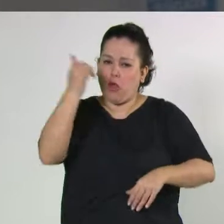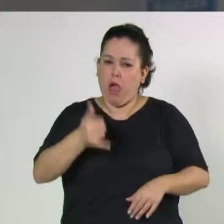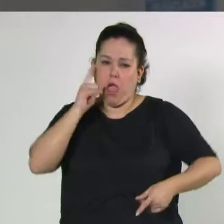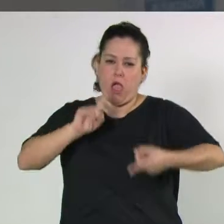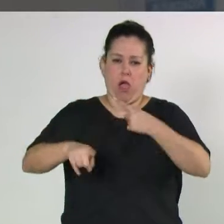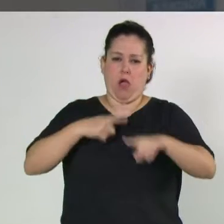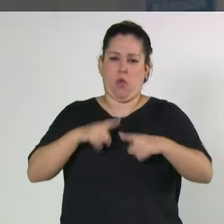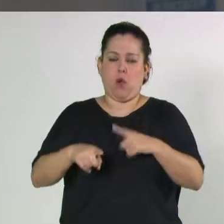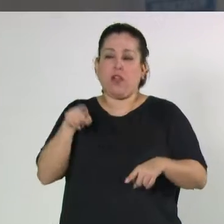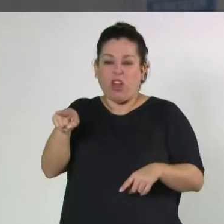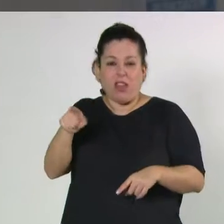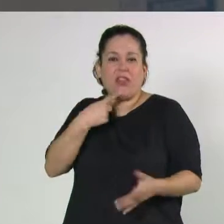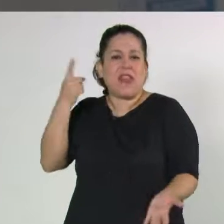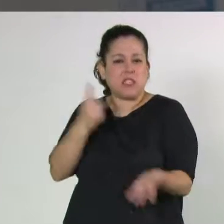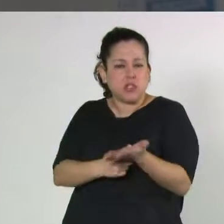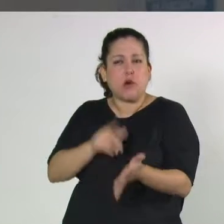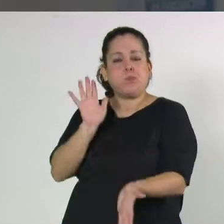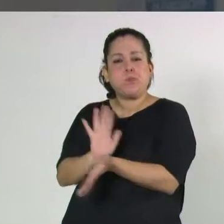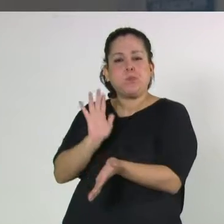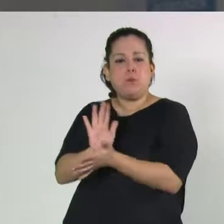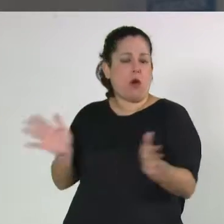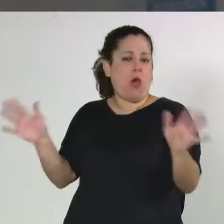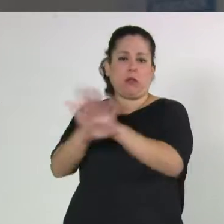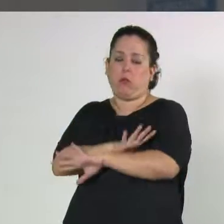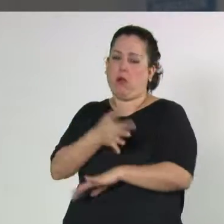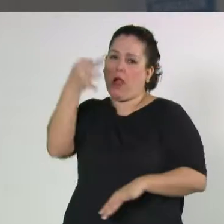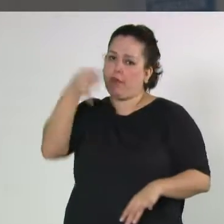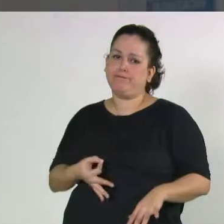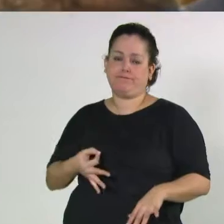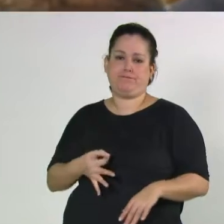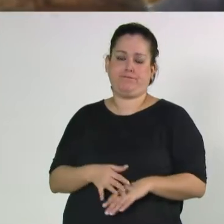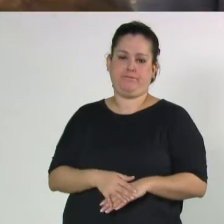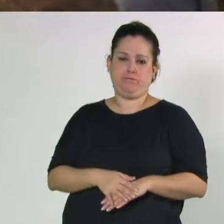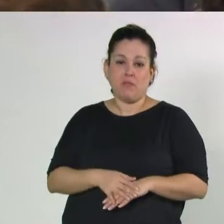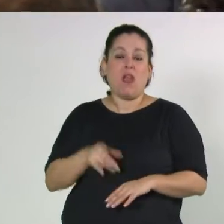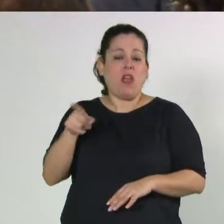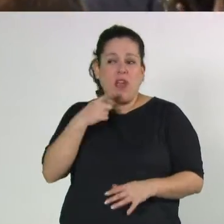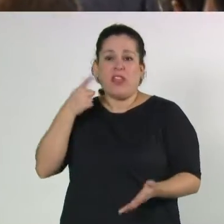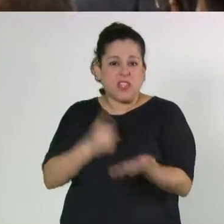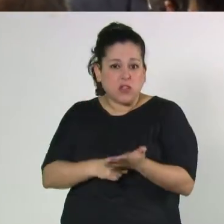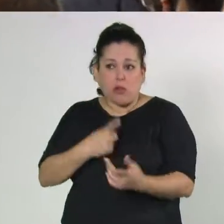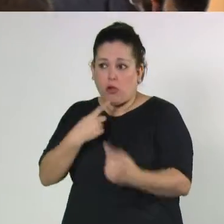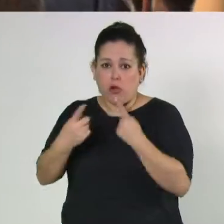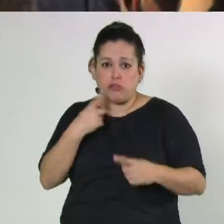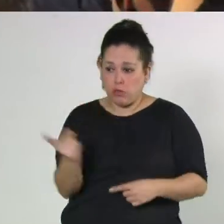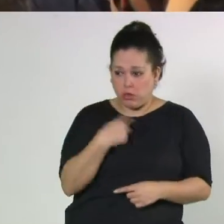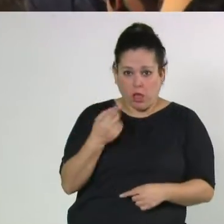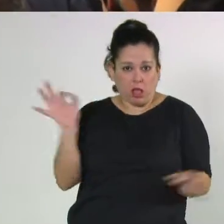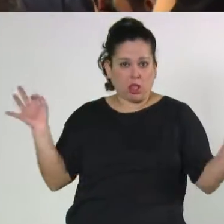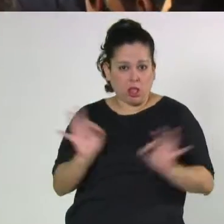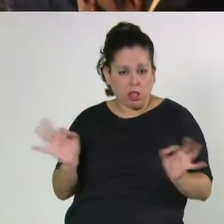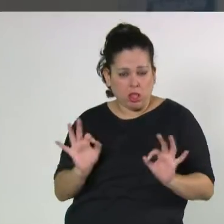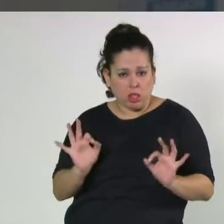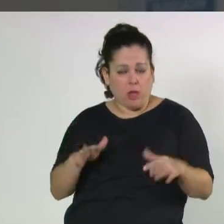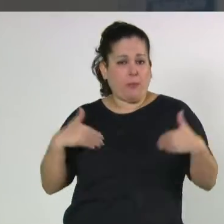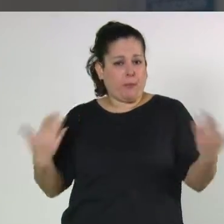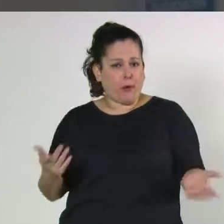definir esto como una medida equivocada, que además fue inconsulta. Con lo cual hoy tenemos, por